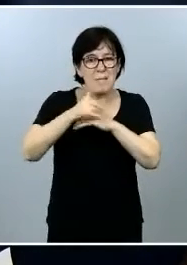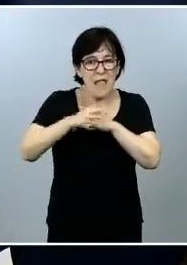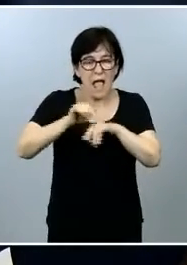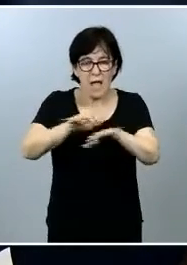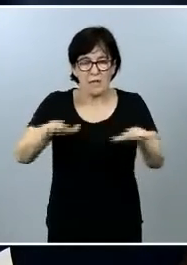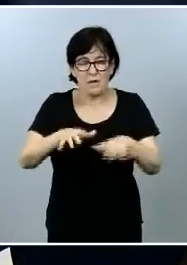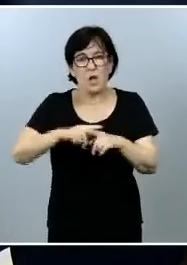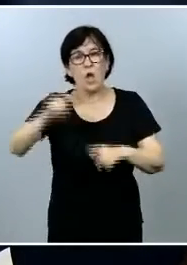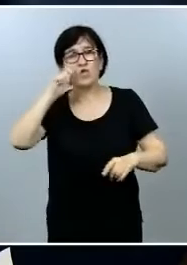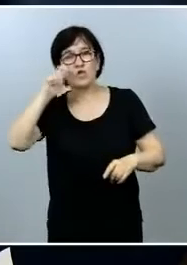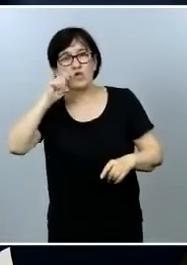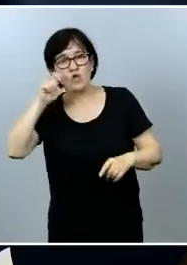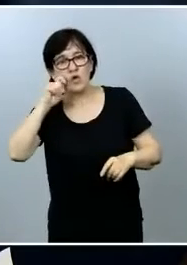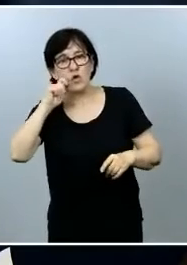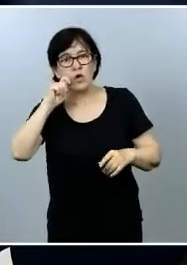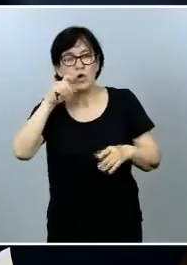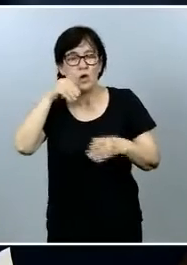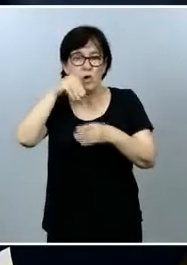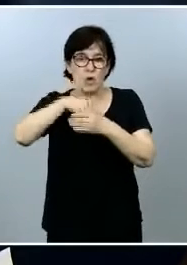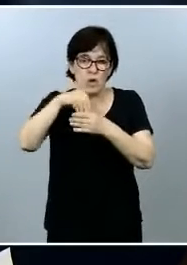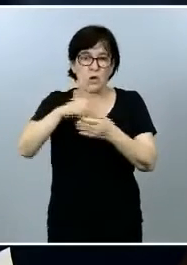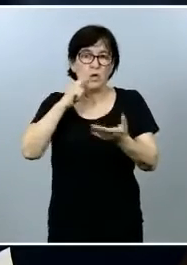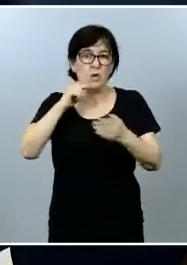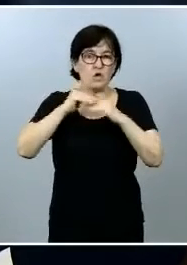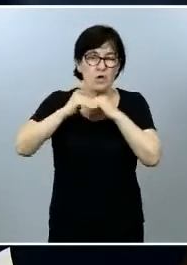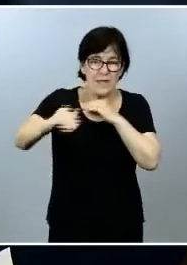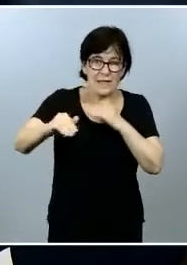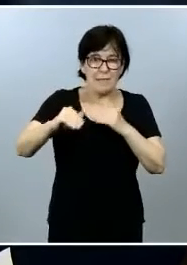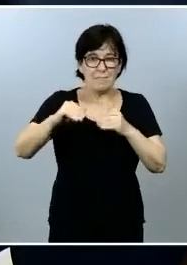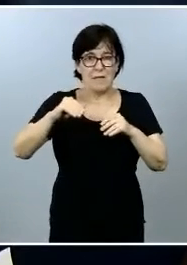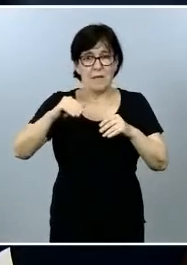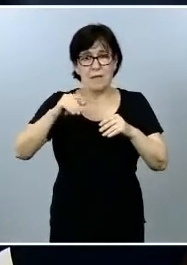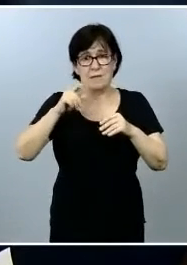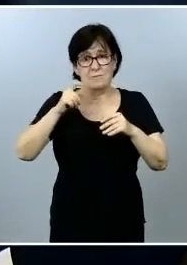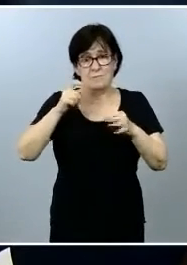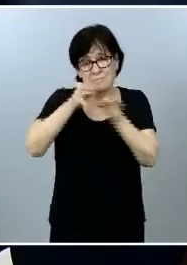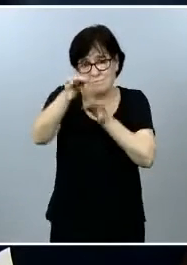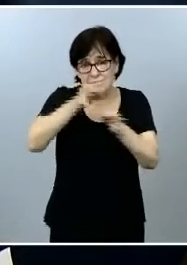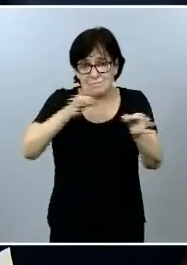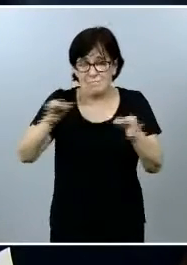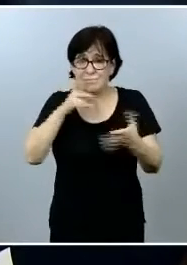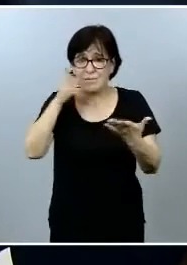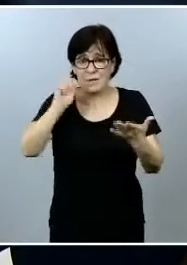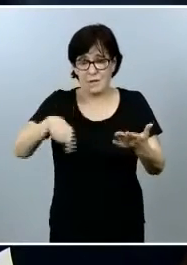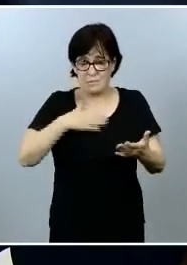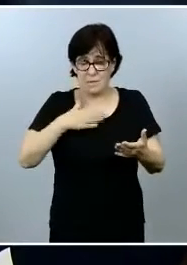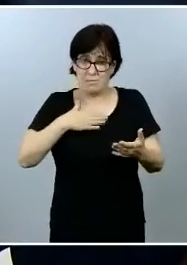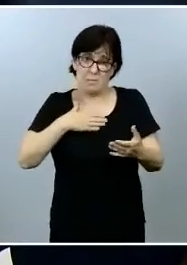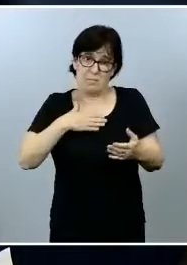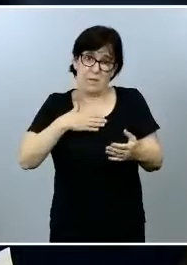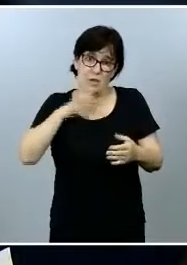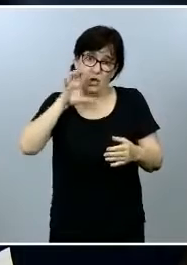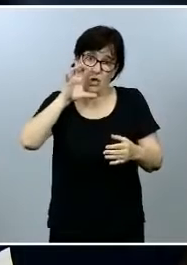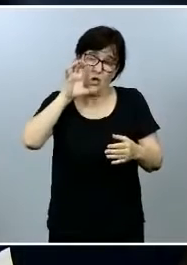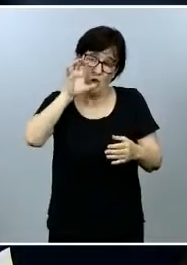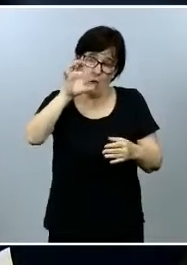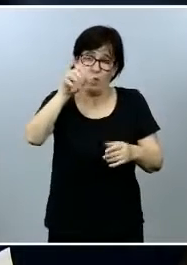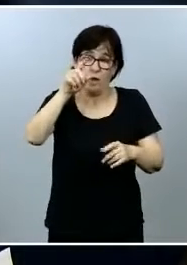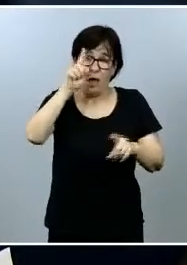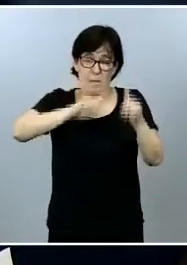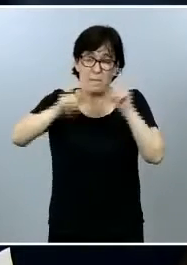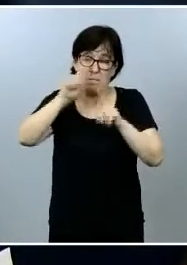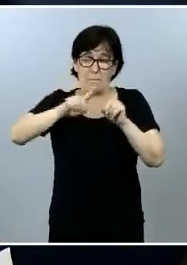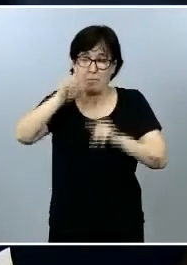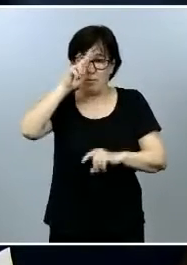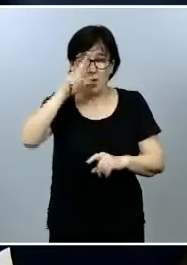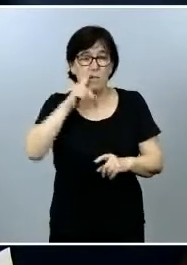turismo de interior a turismo sostenible que es algo que preocupa especialmente también en mi comunidad y me gustaría también una